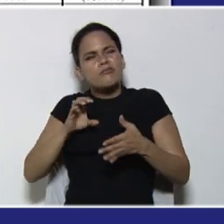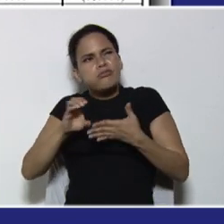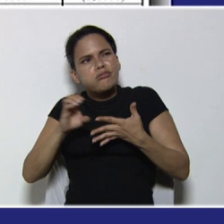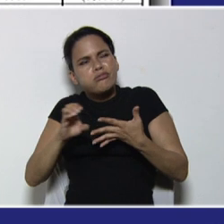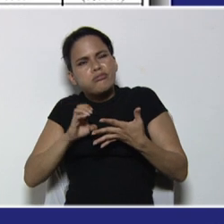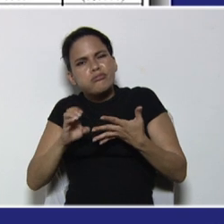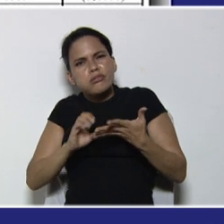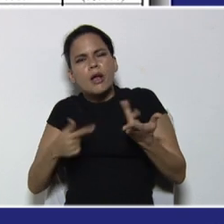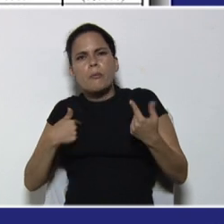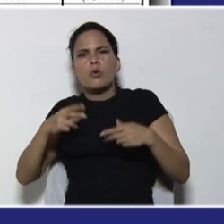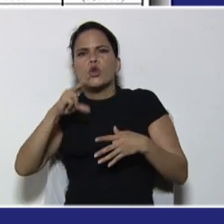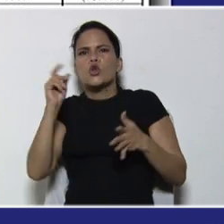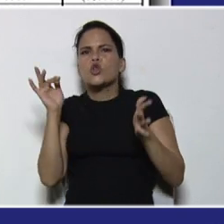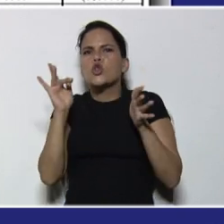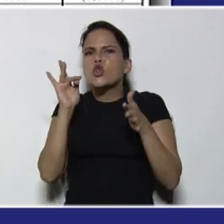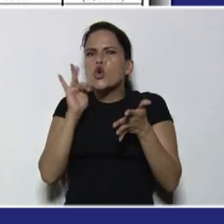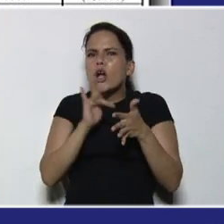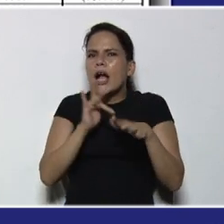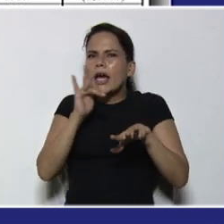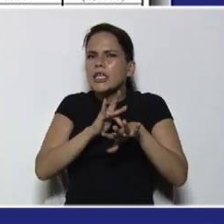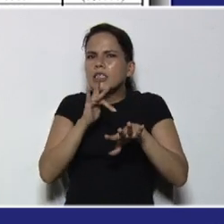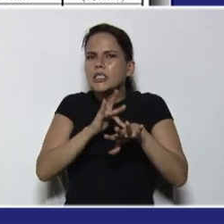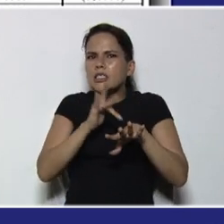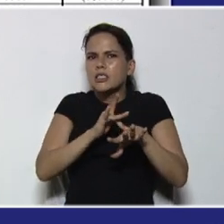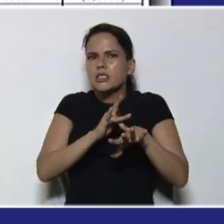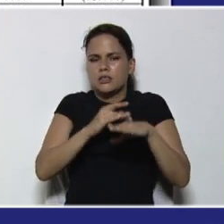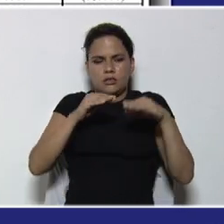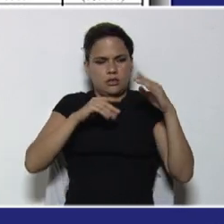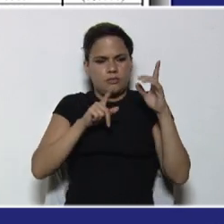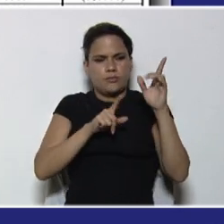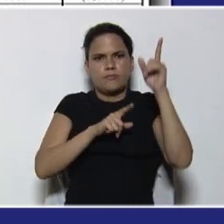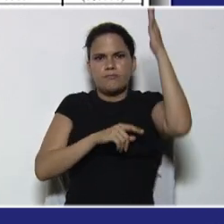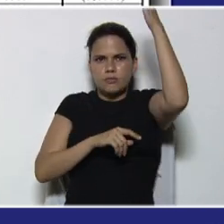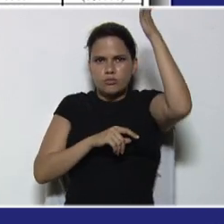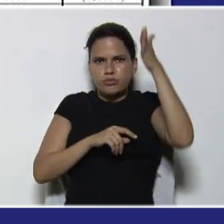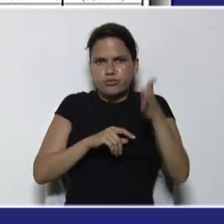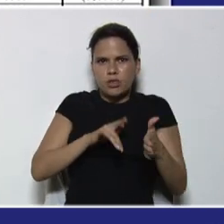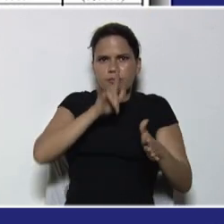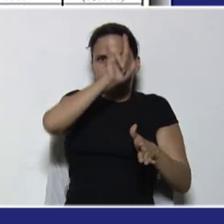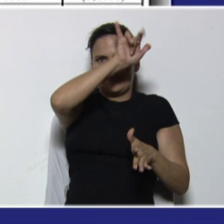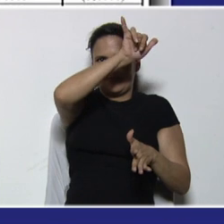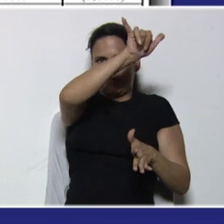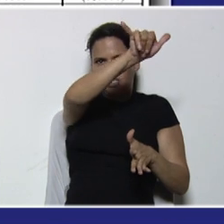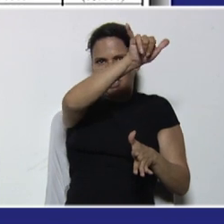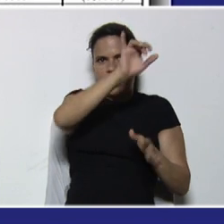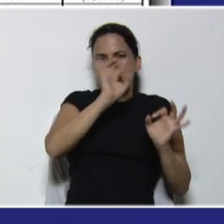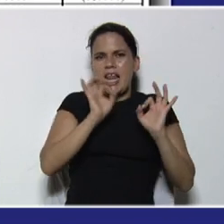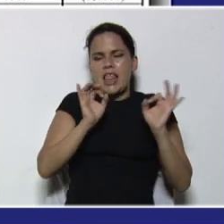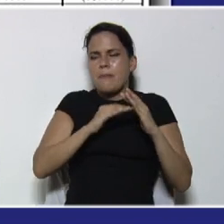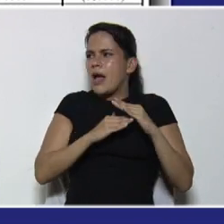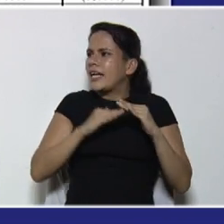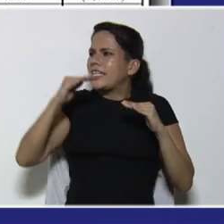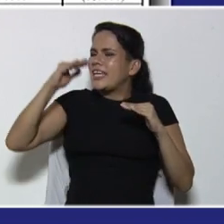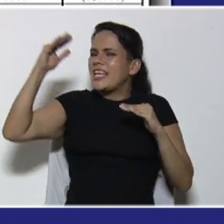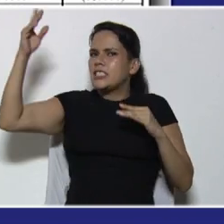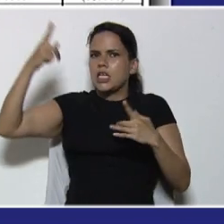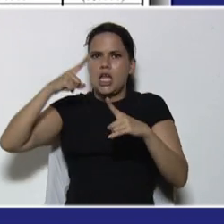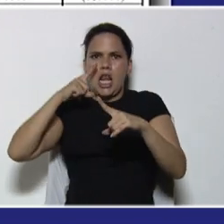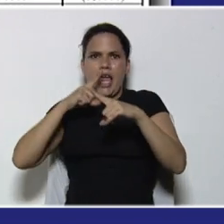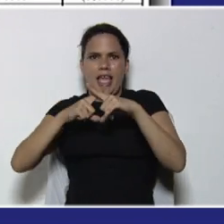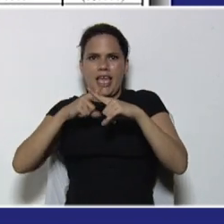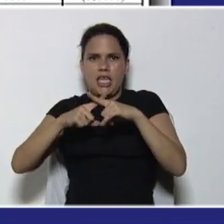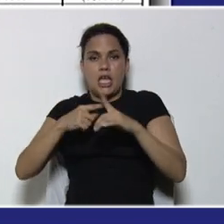positivos, sin incluir al cero, además crecer, en forma logarítmica, solo en el eje positivo, de las X,